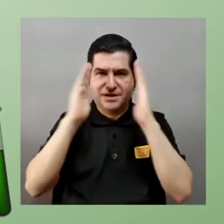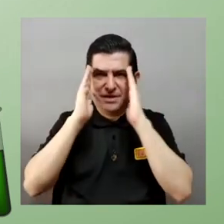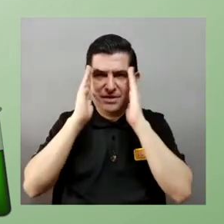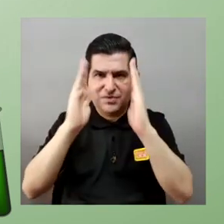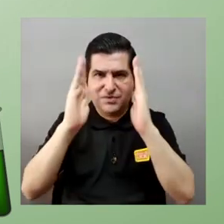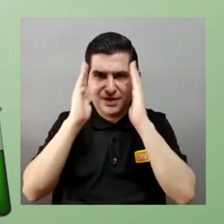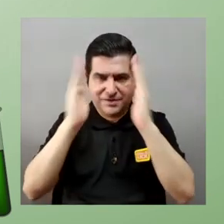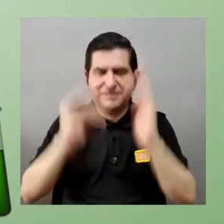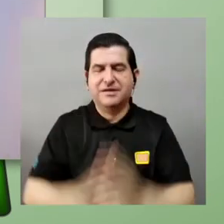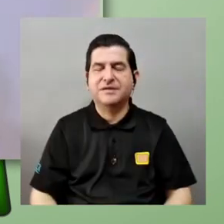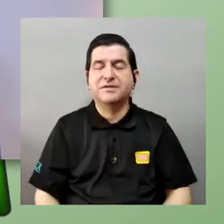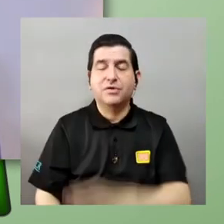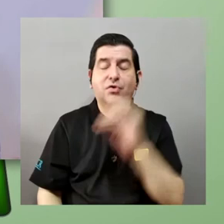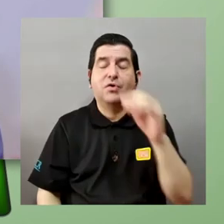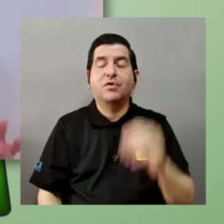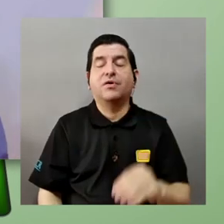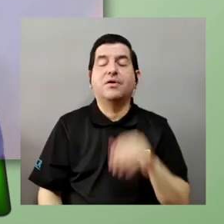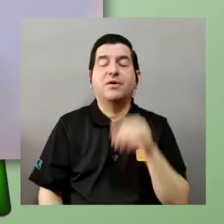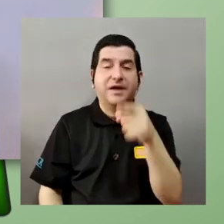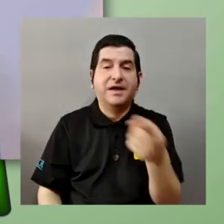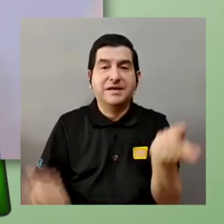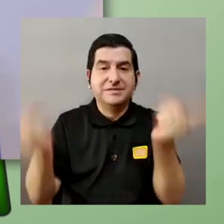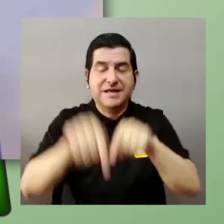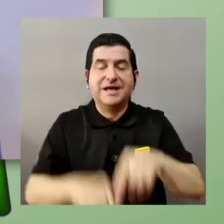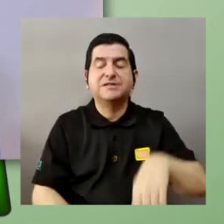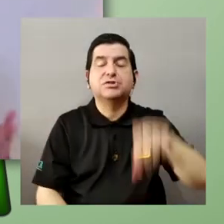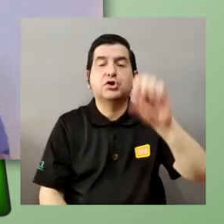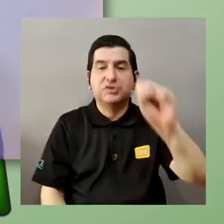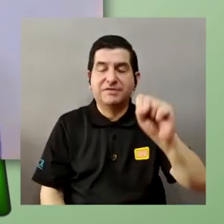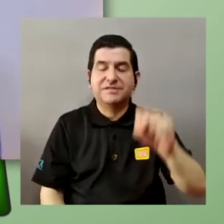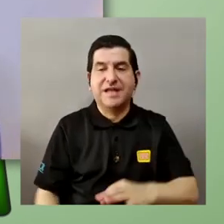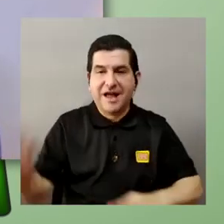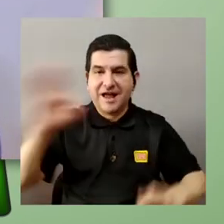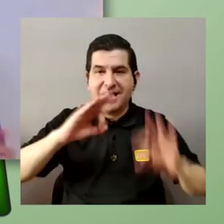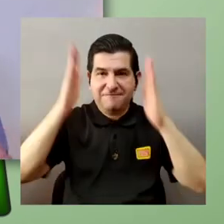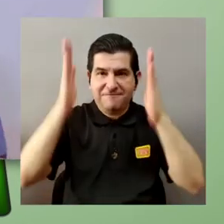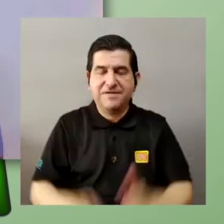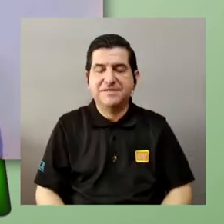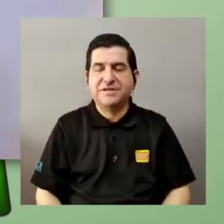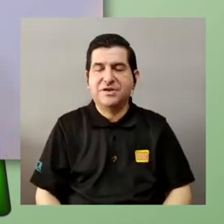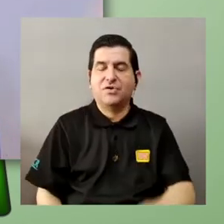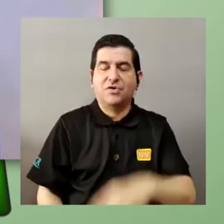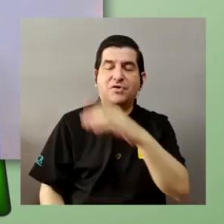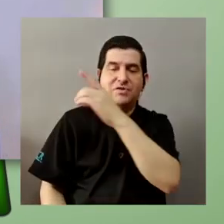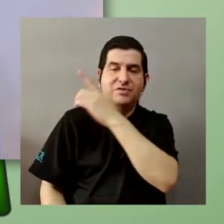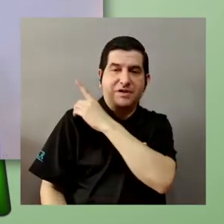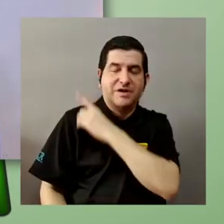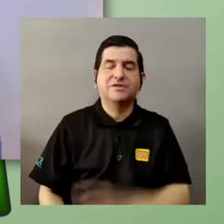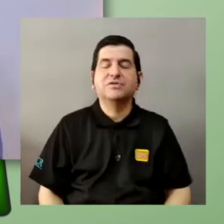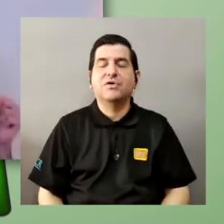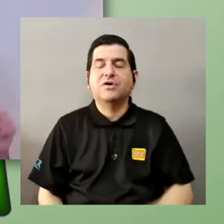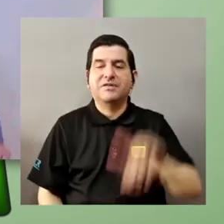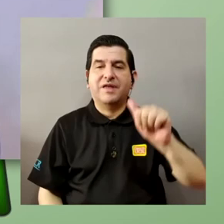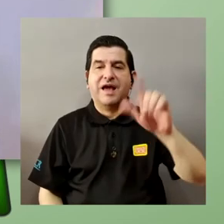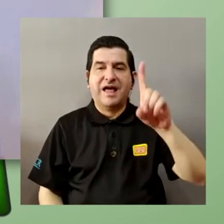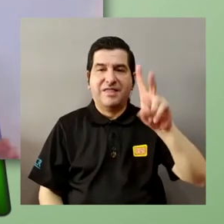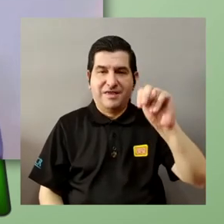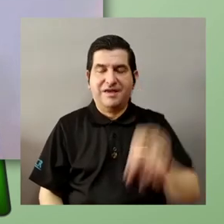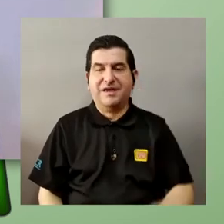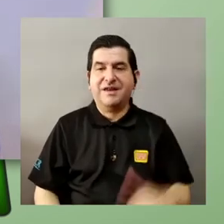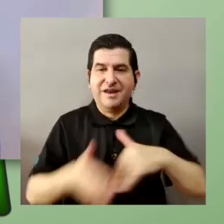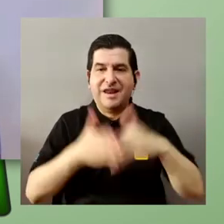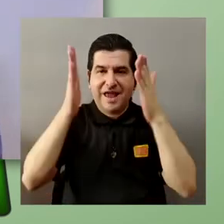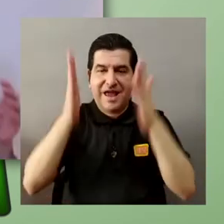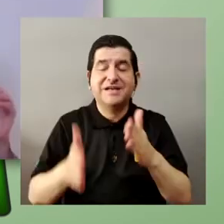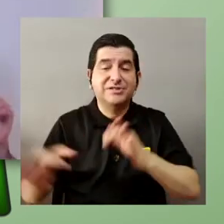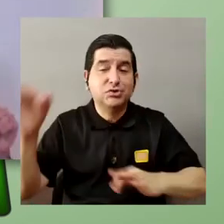nos están viendo y escuchando que sebastián es físico y director de la asociación para la divulgación nacional de la